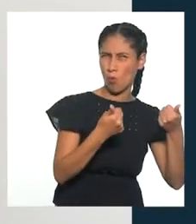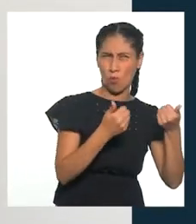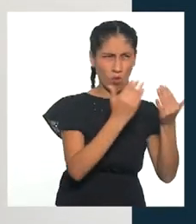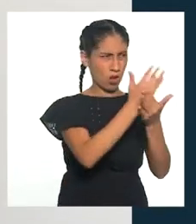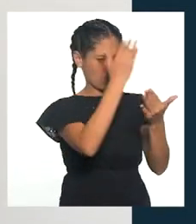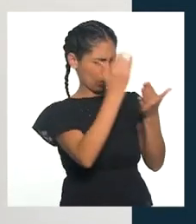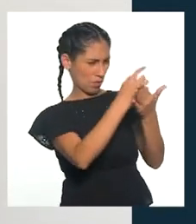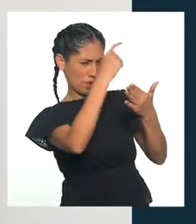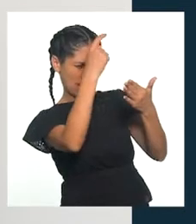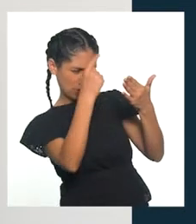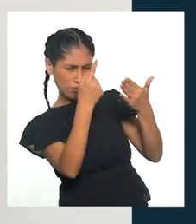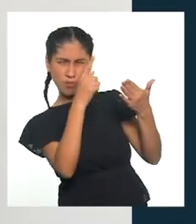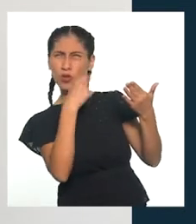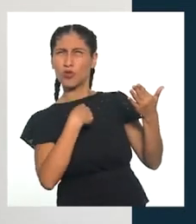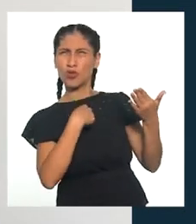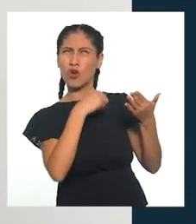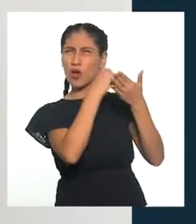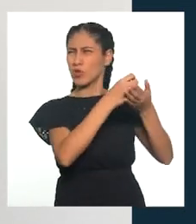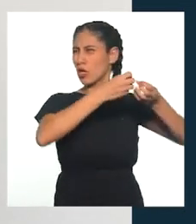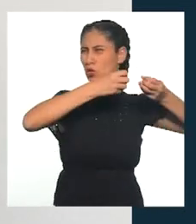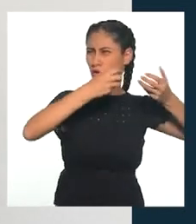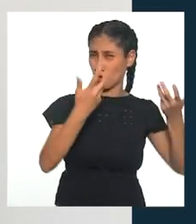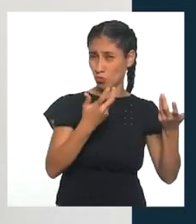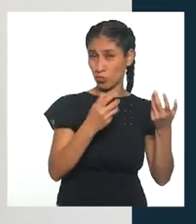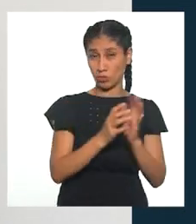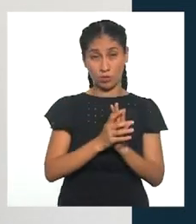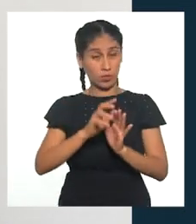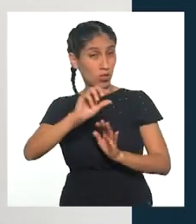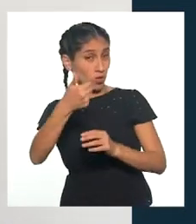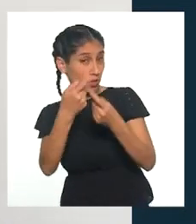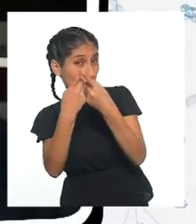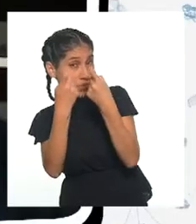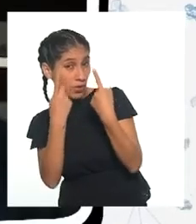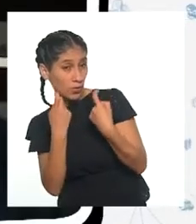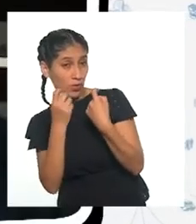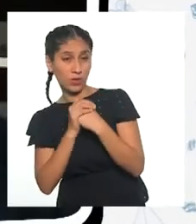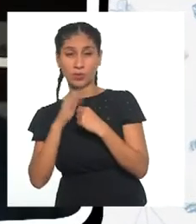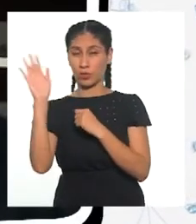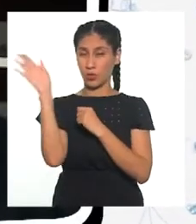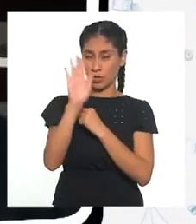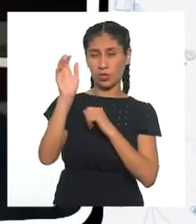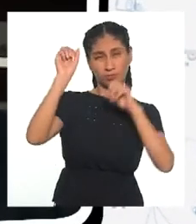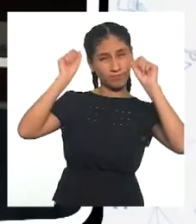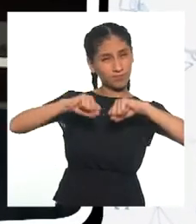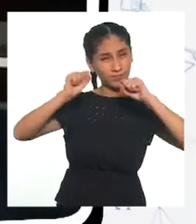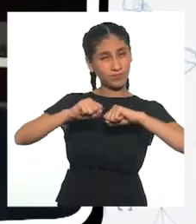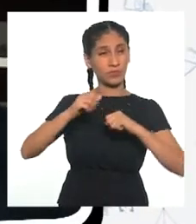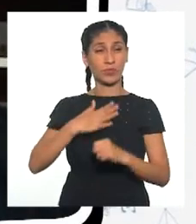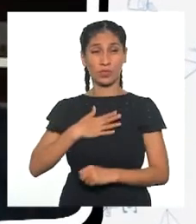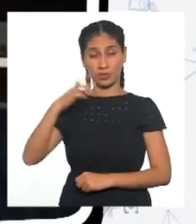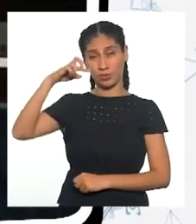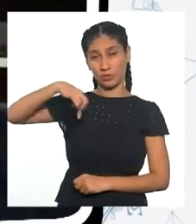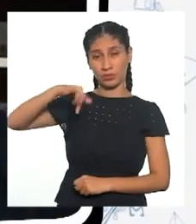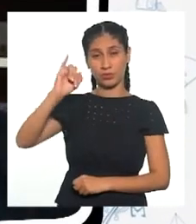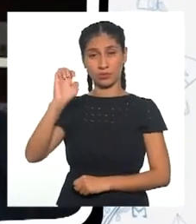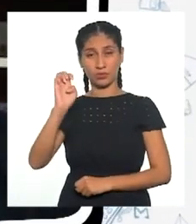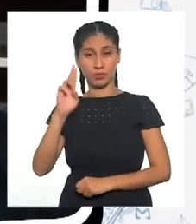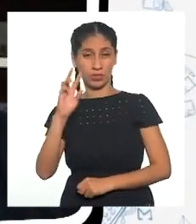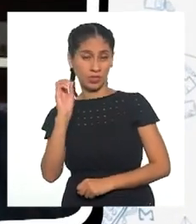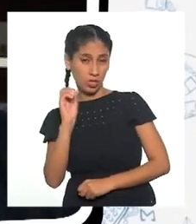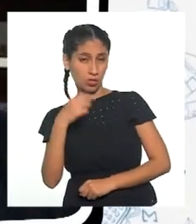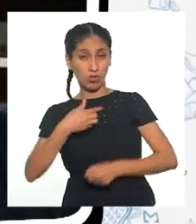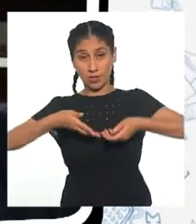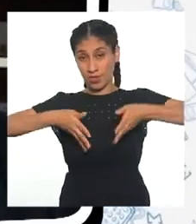ejercitar su creatividad. ¿Tienen alguna otra pregunta? Hola, sí. Soy Piero Posada de Lima.